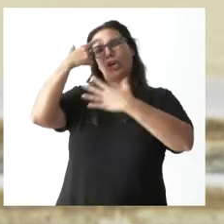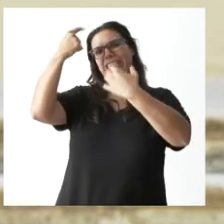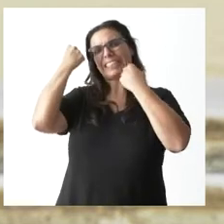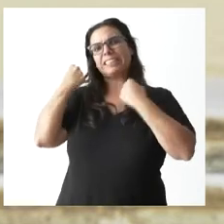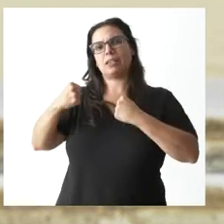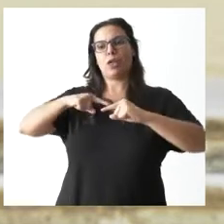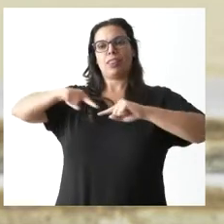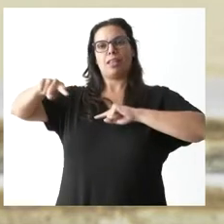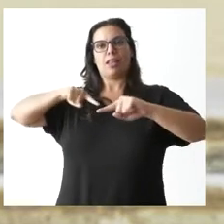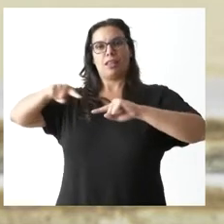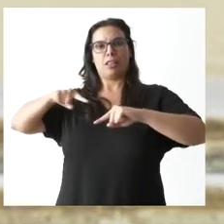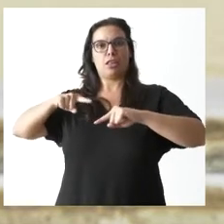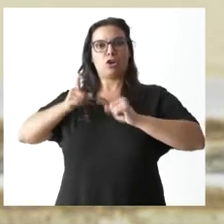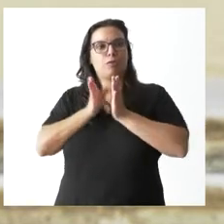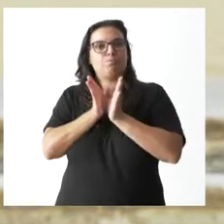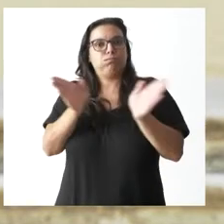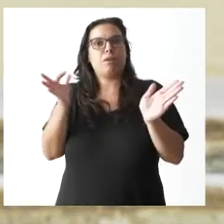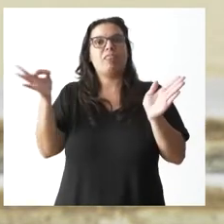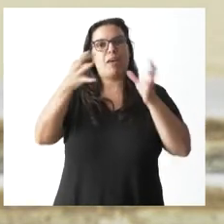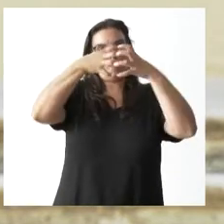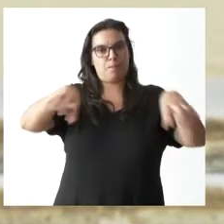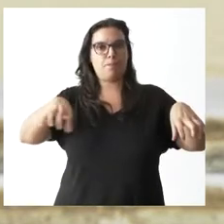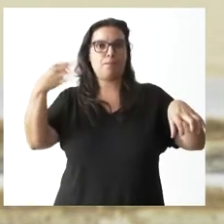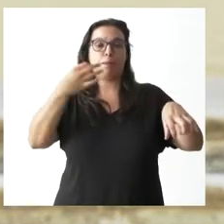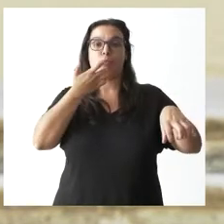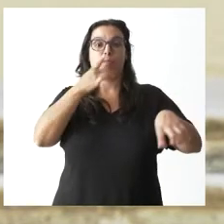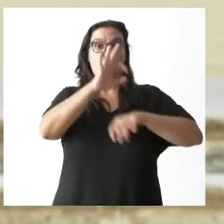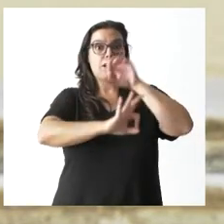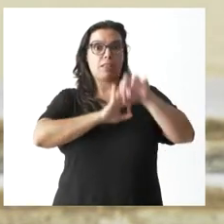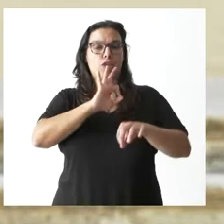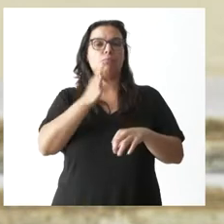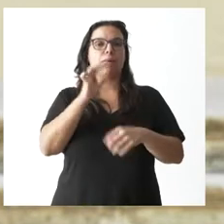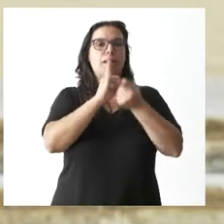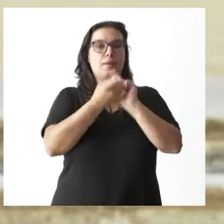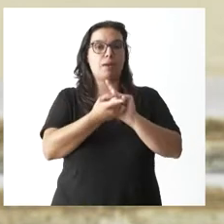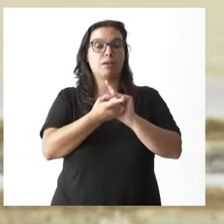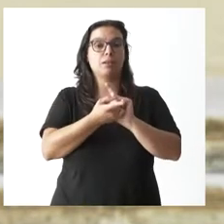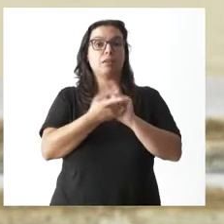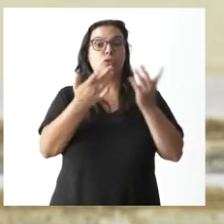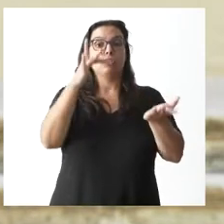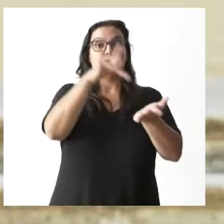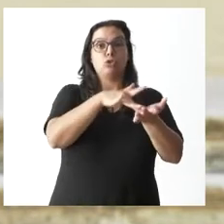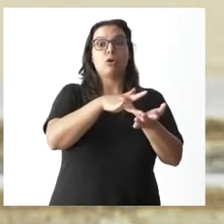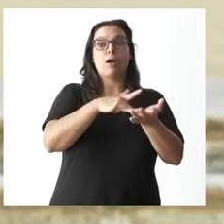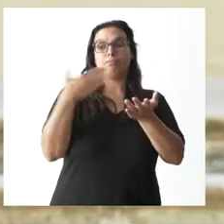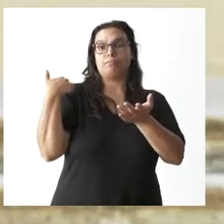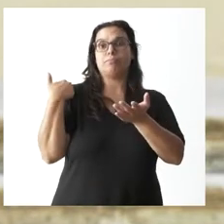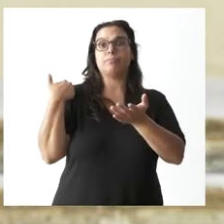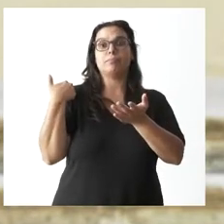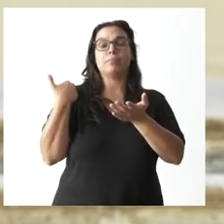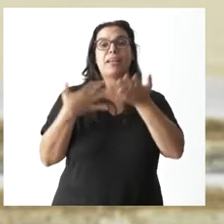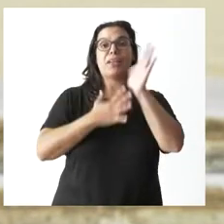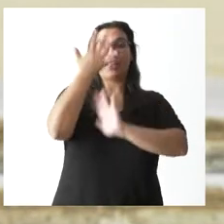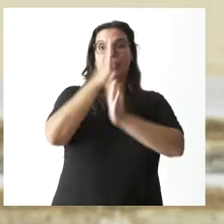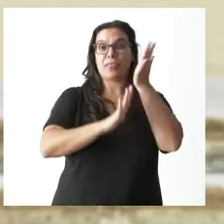dirección de la lucha contra incendios. De aquel acontecimiento, de aquel incendio, del mes de